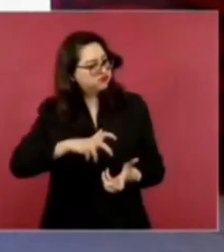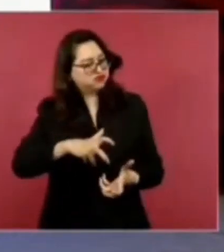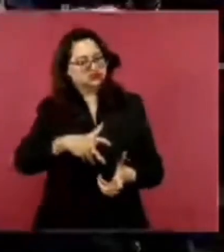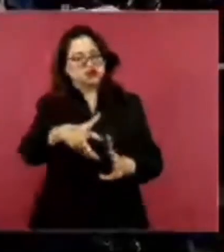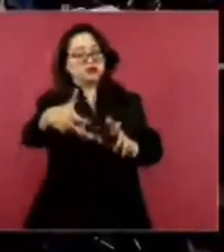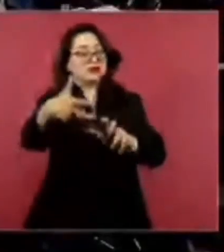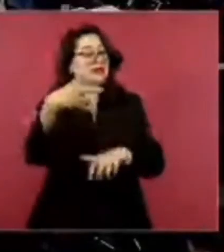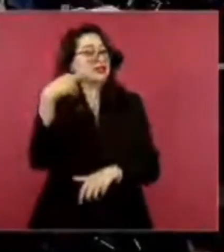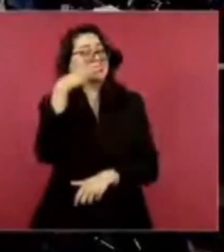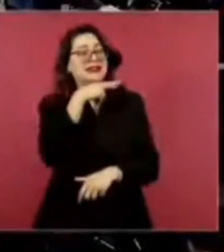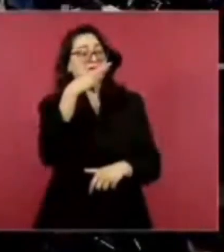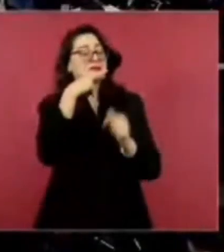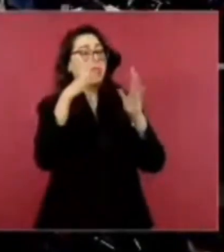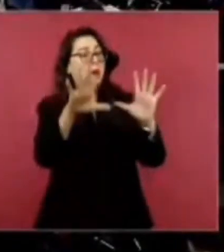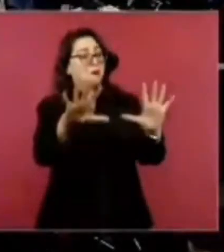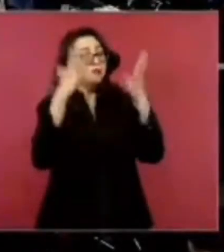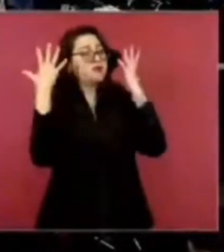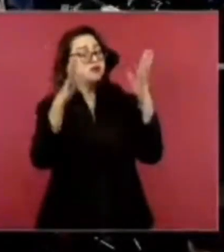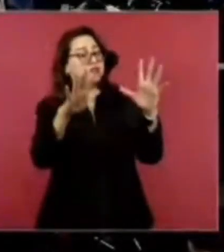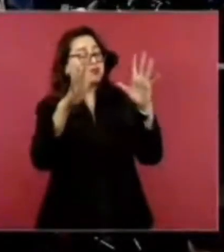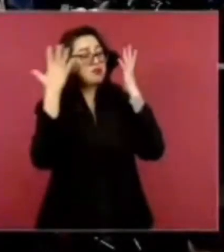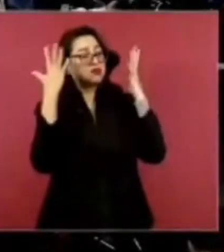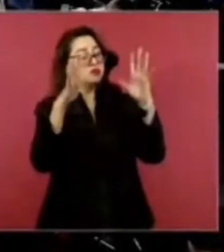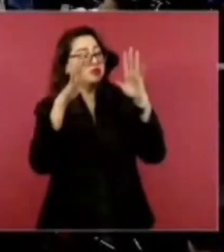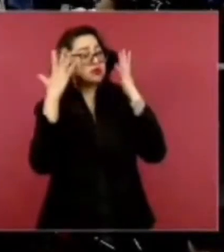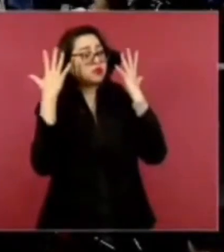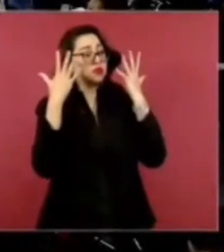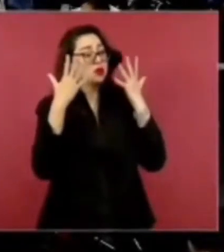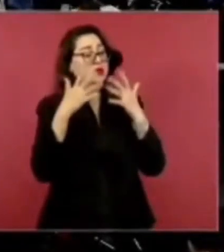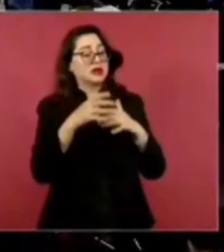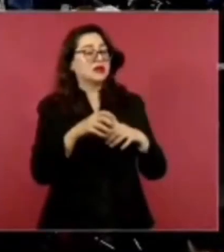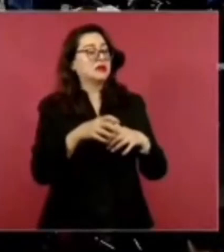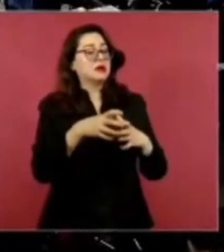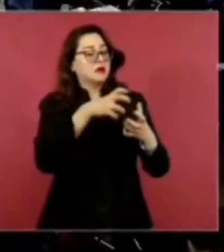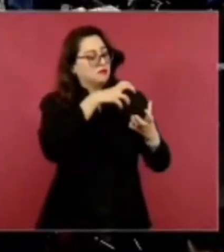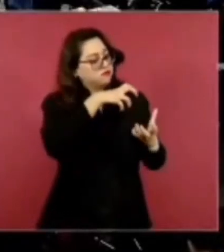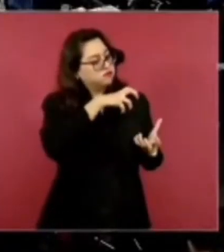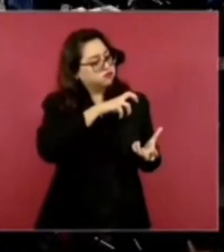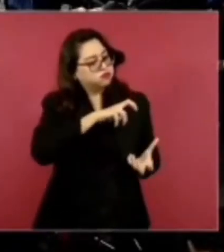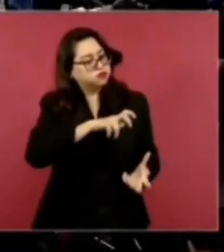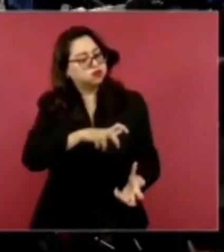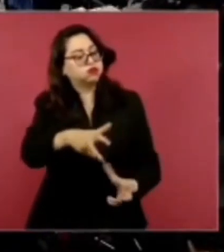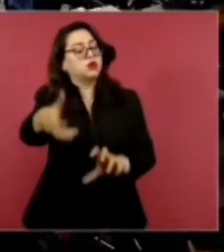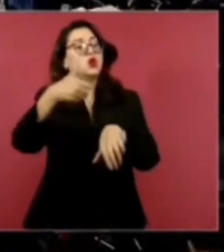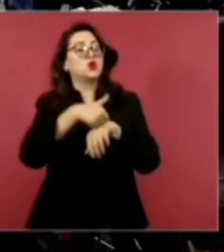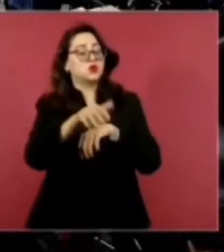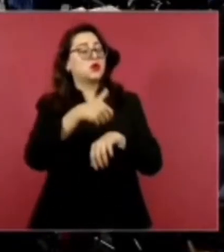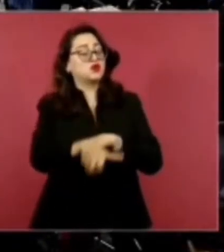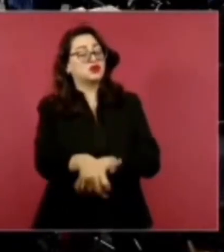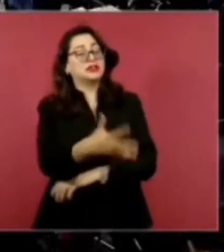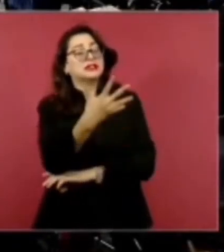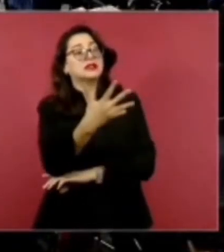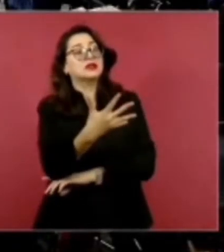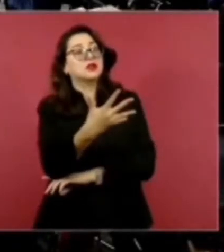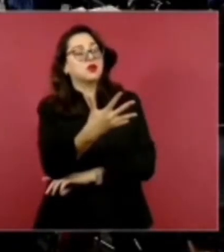precipitando y que iba a entrar. Que podía entrar con categoría cinco.